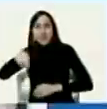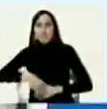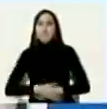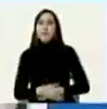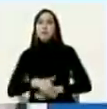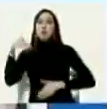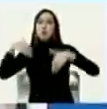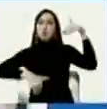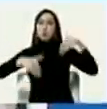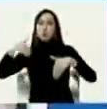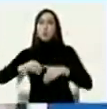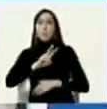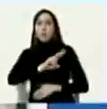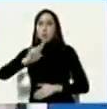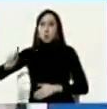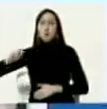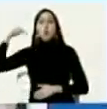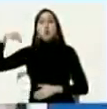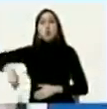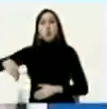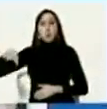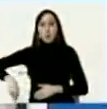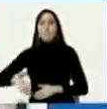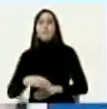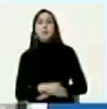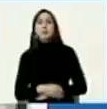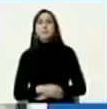megaelecciones del 21 de noviembre sin lugar a duda